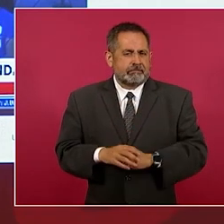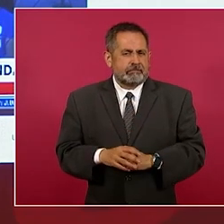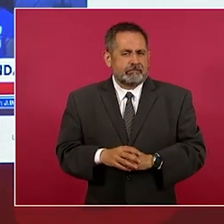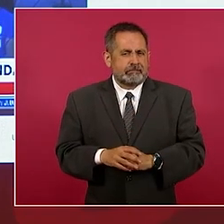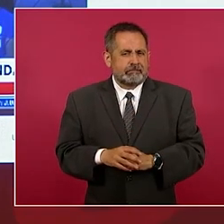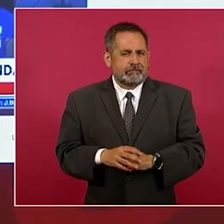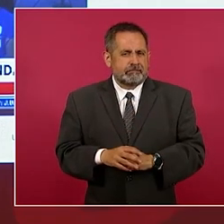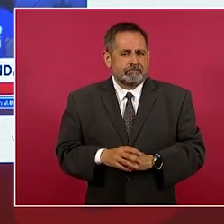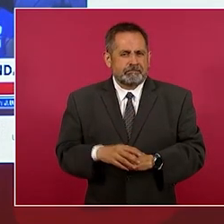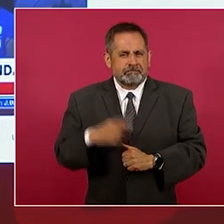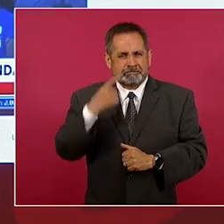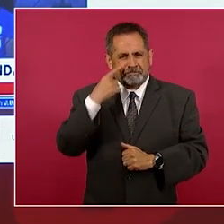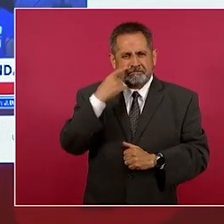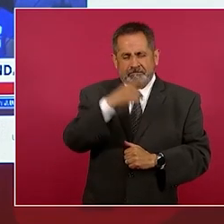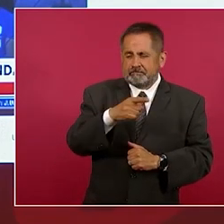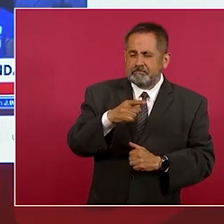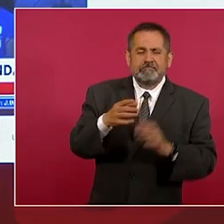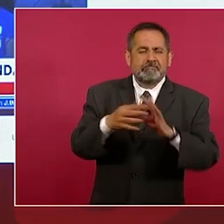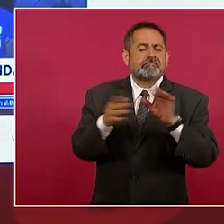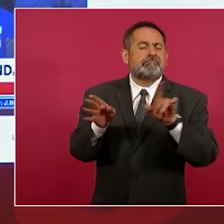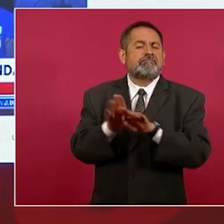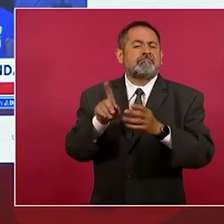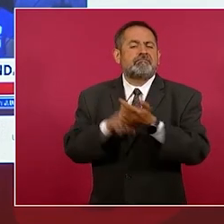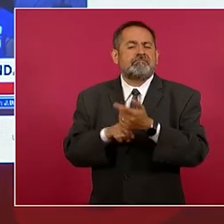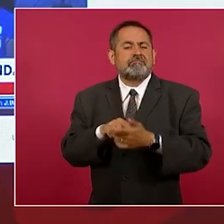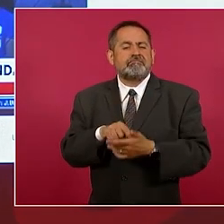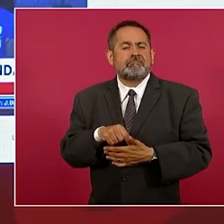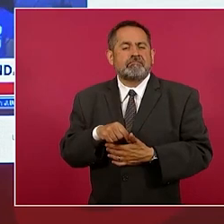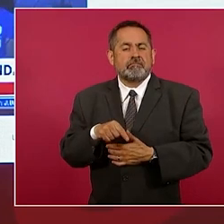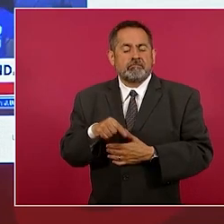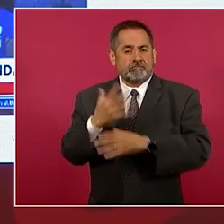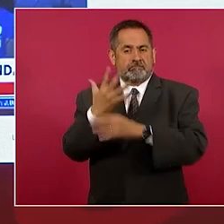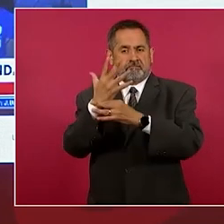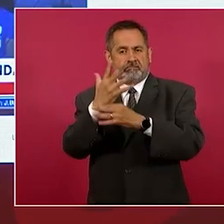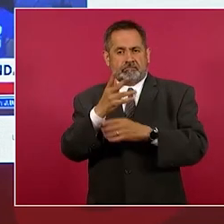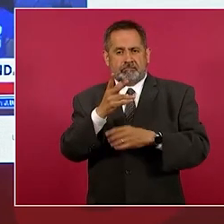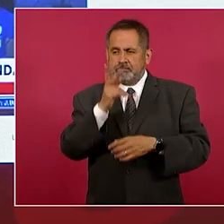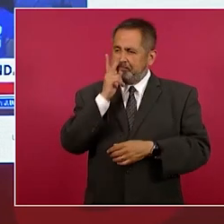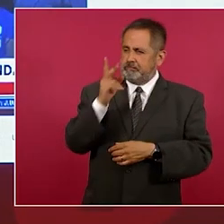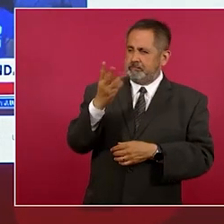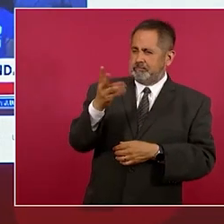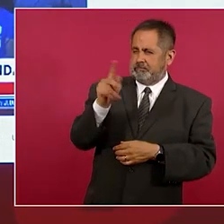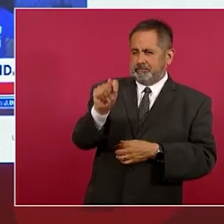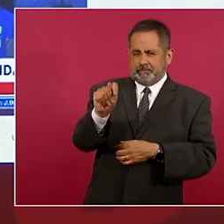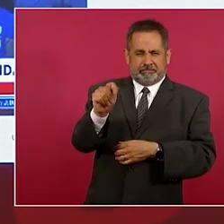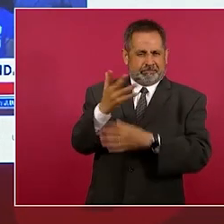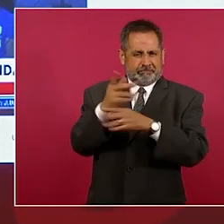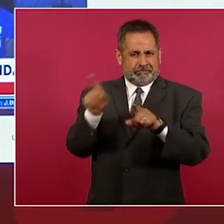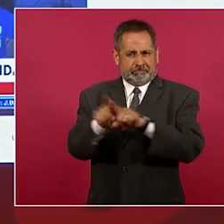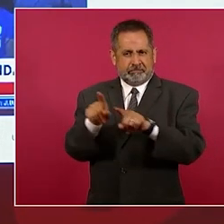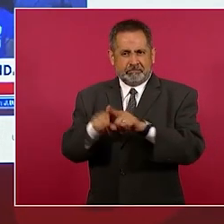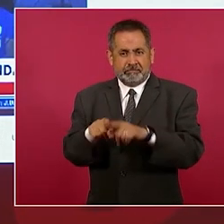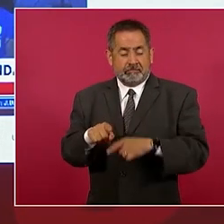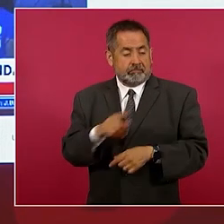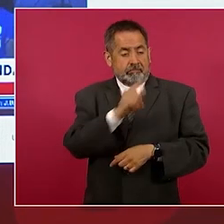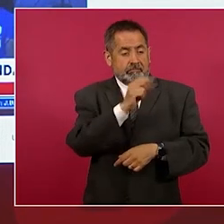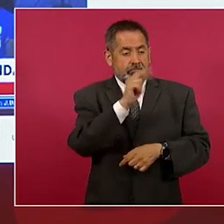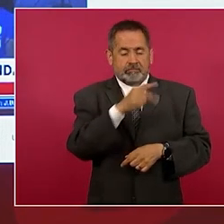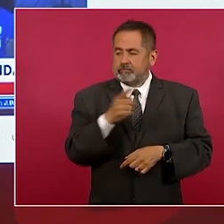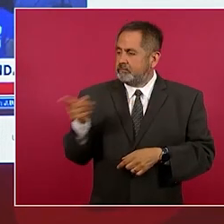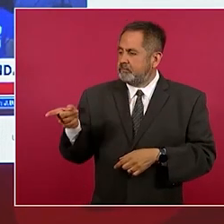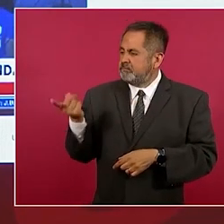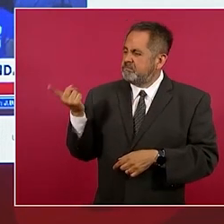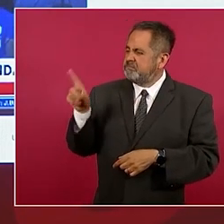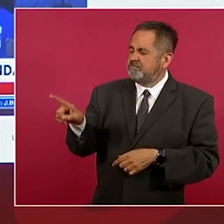es esto en pocas palabras y citando el lenguaje de la 4T Trump se la